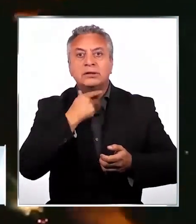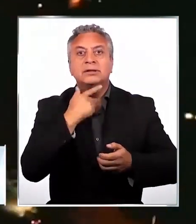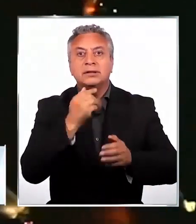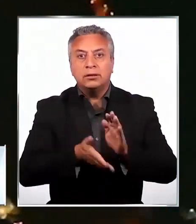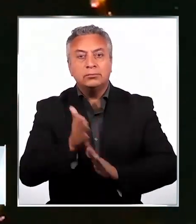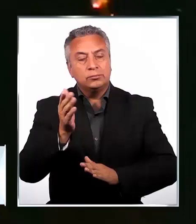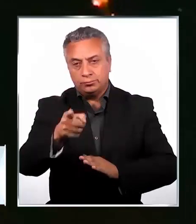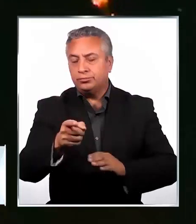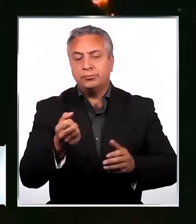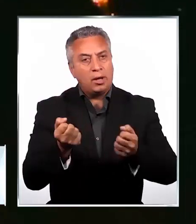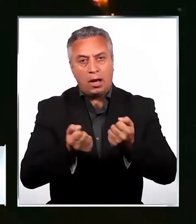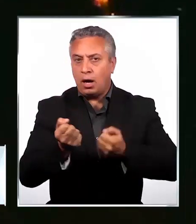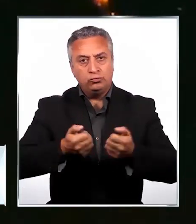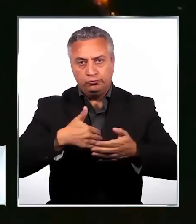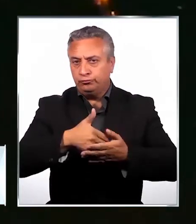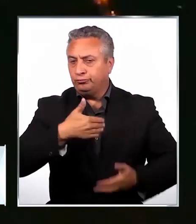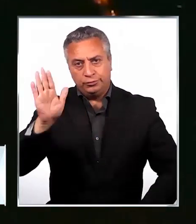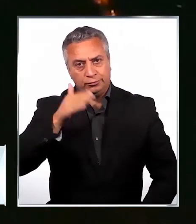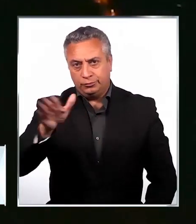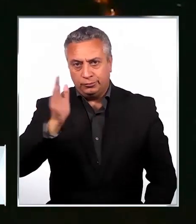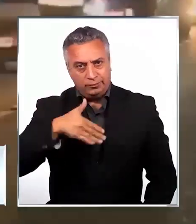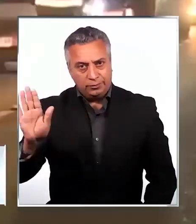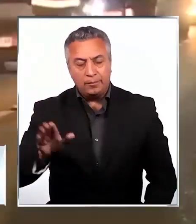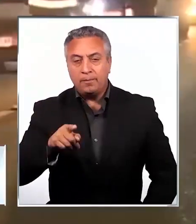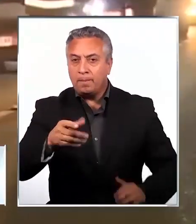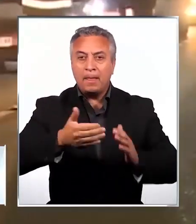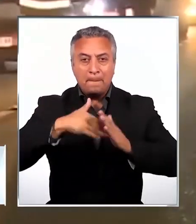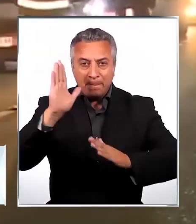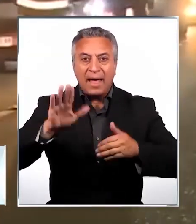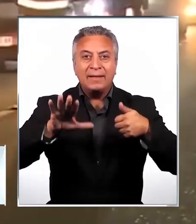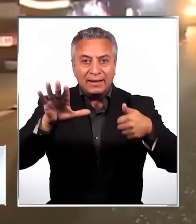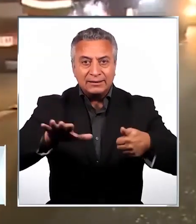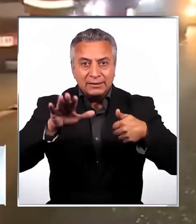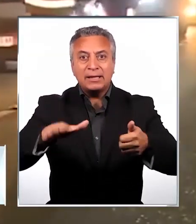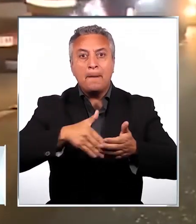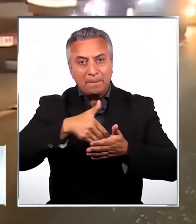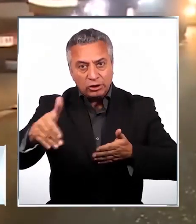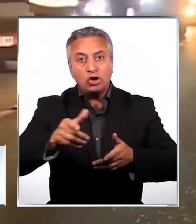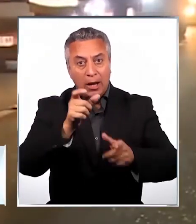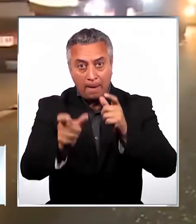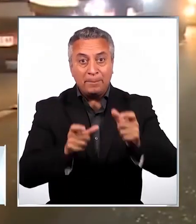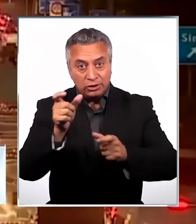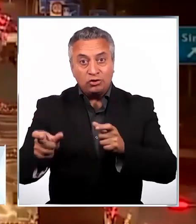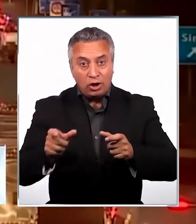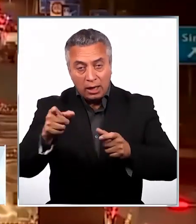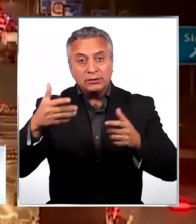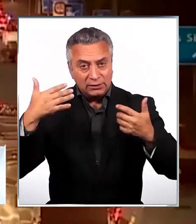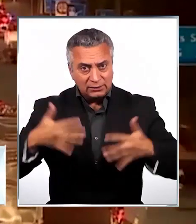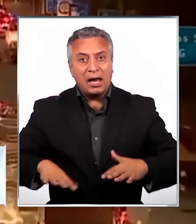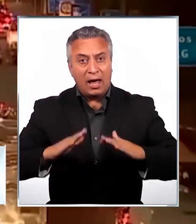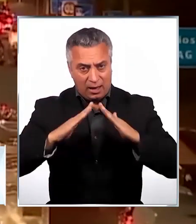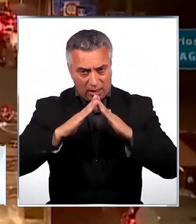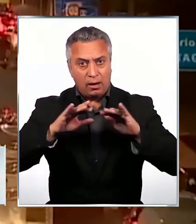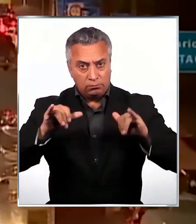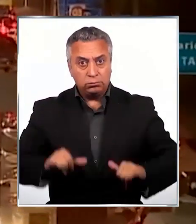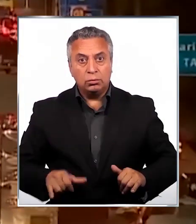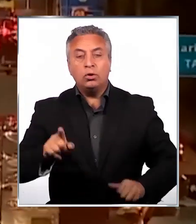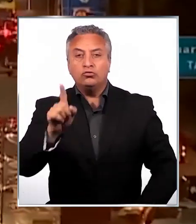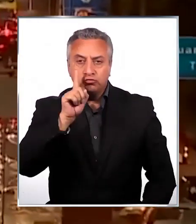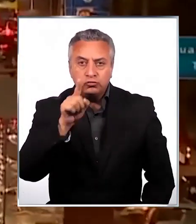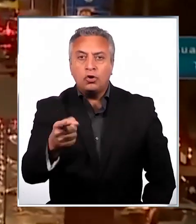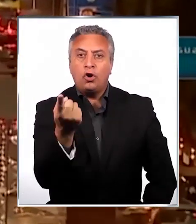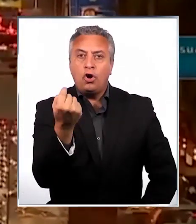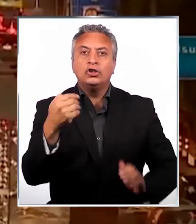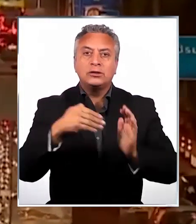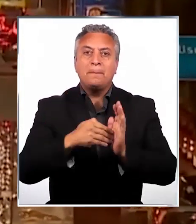para viajar fueron devueltos a su lugar de origen. Y a pesar de que más de 16 millones de personas están bajo cuarentena, hubo